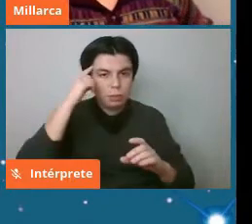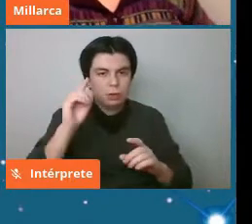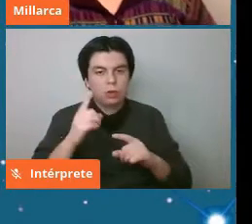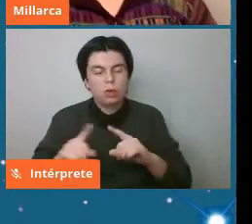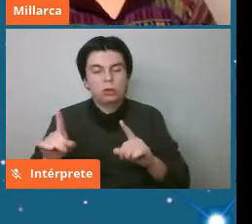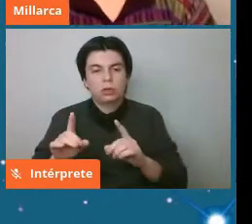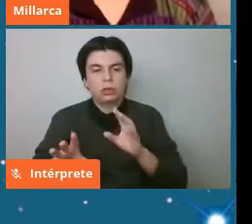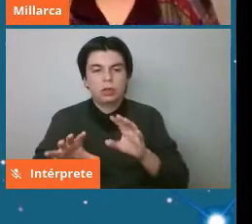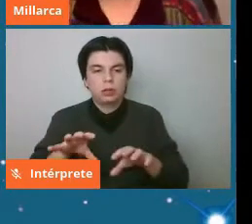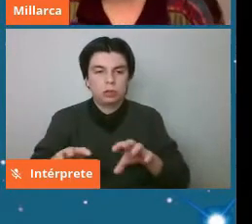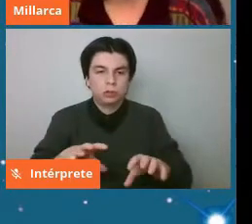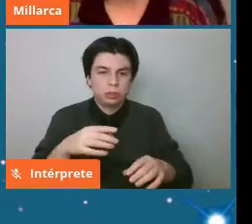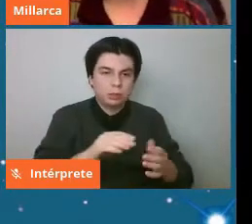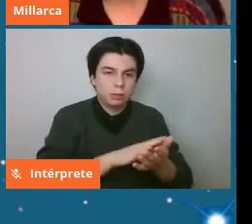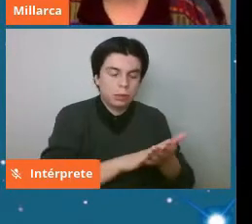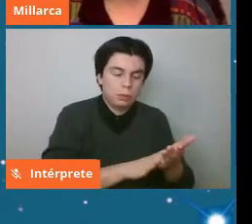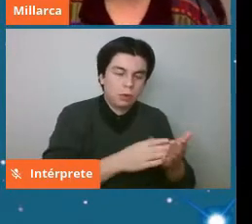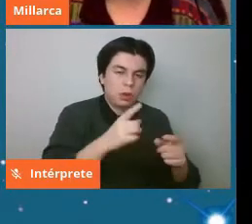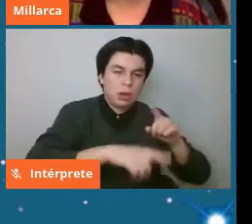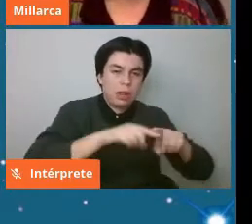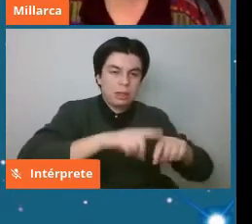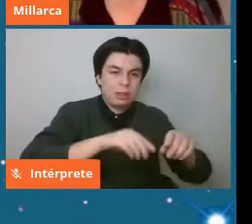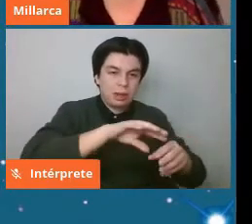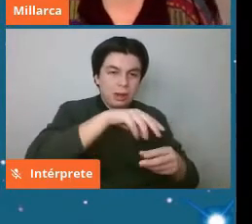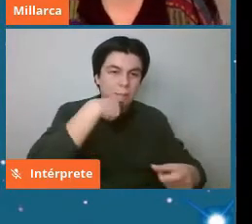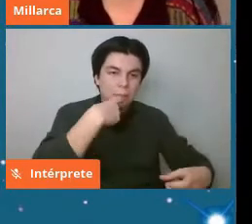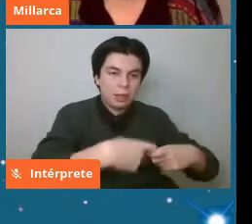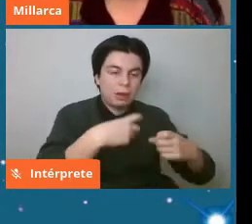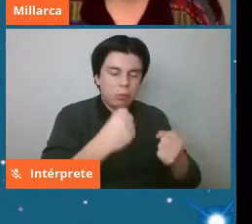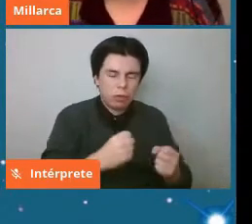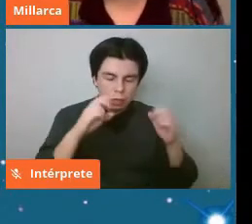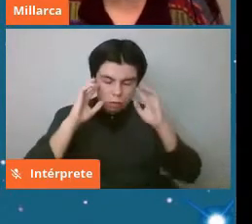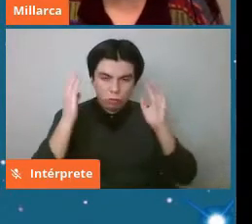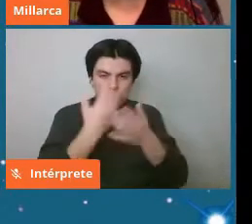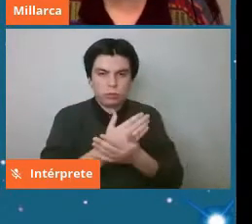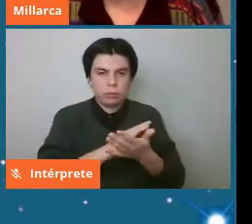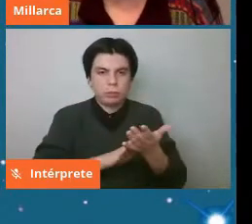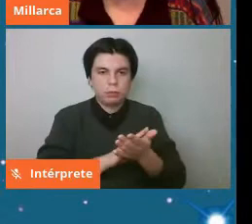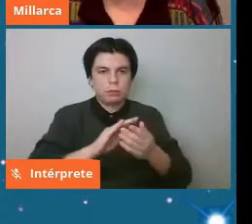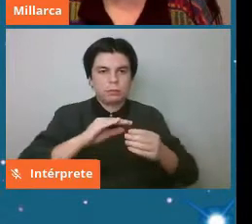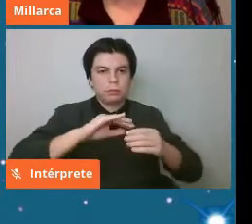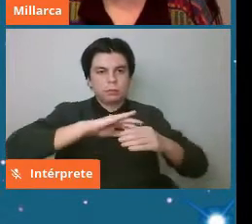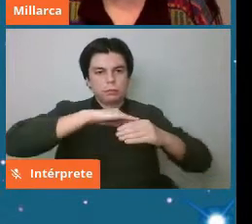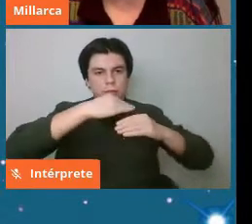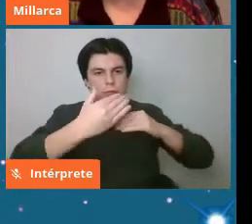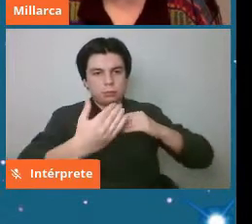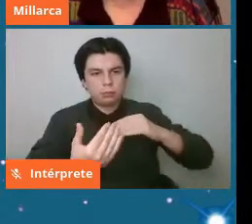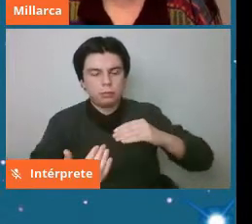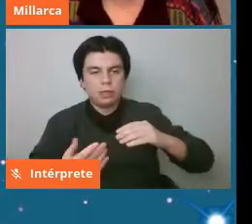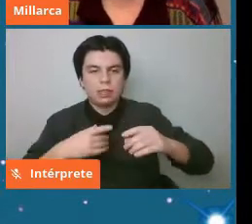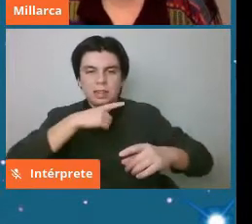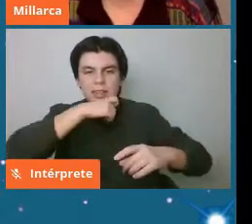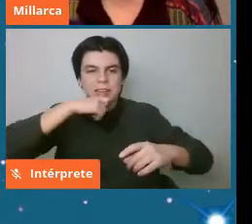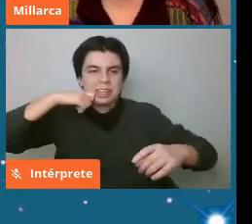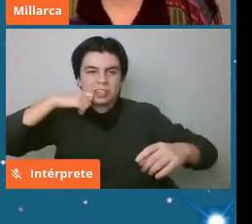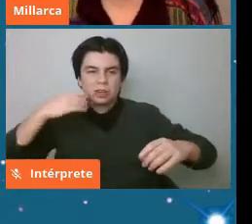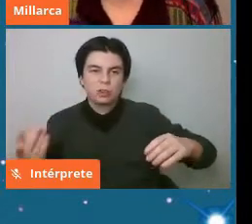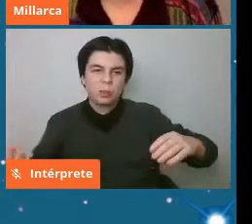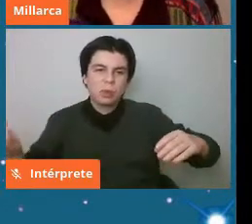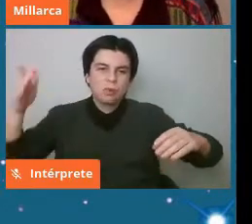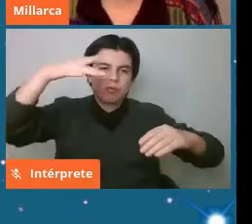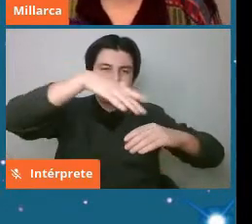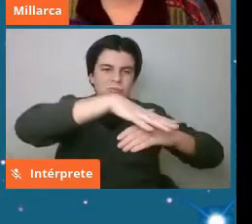cosas terrestres que pueden confundirse con una corteza de fusión como la pátina del desierto que se ve bastante en el desierto de Atacama